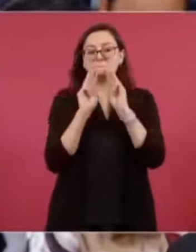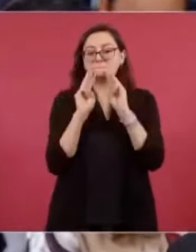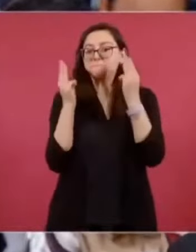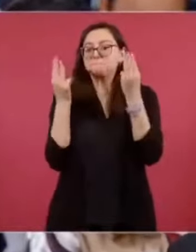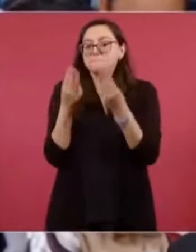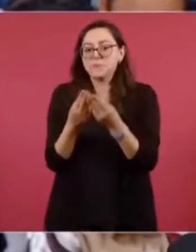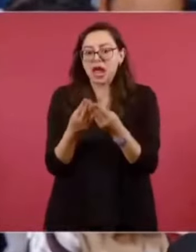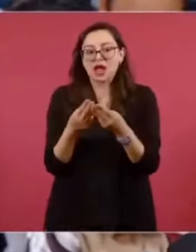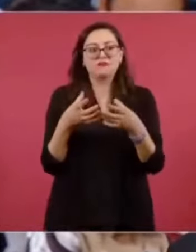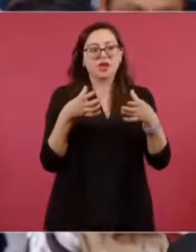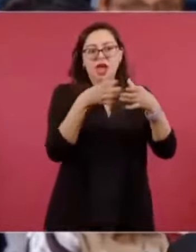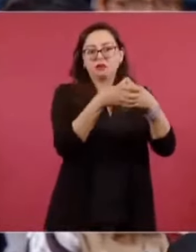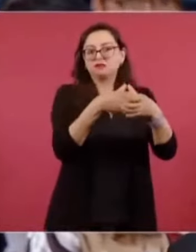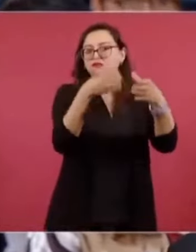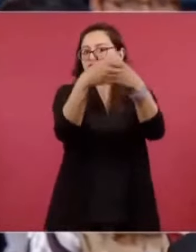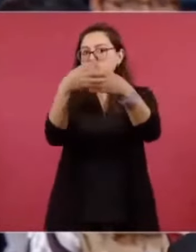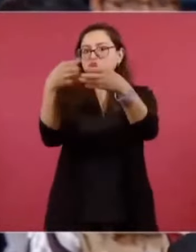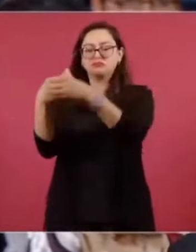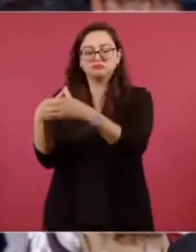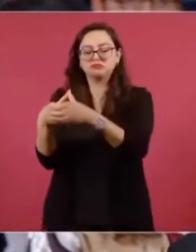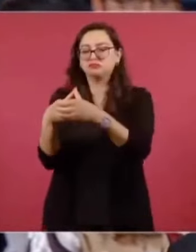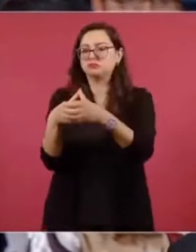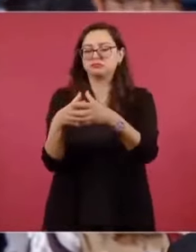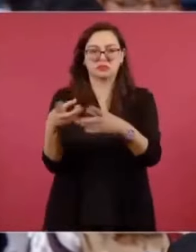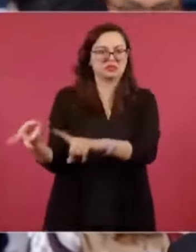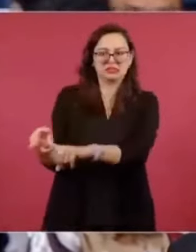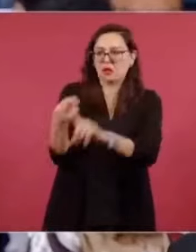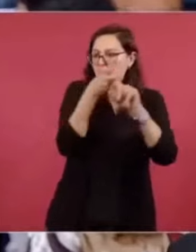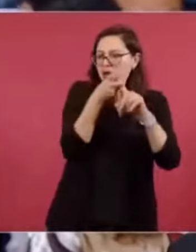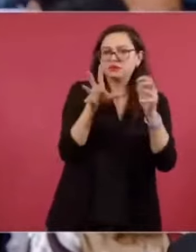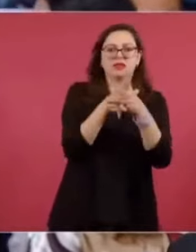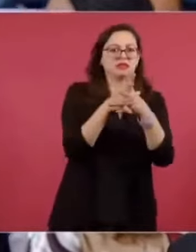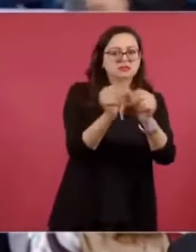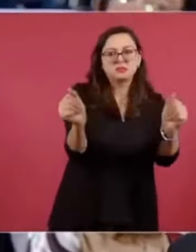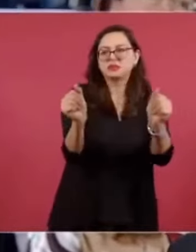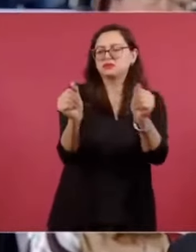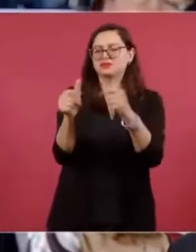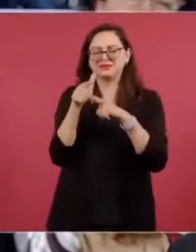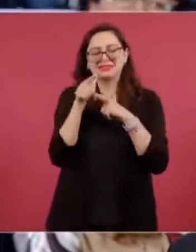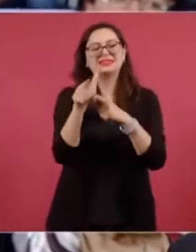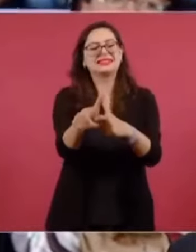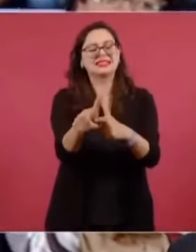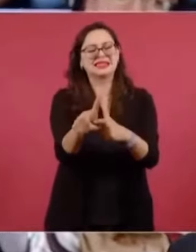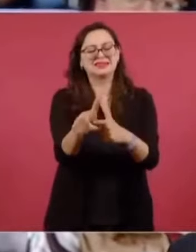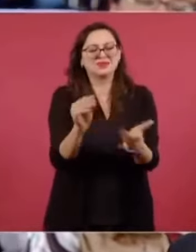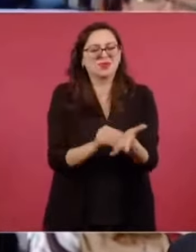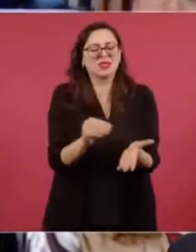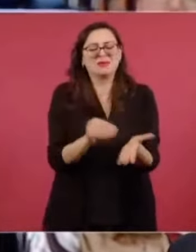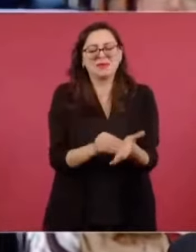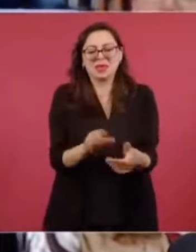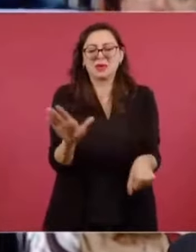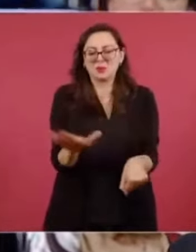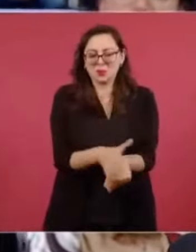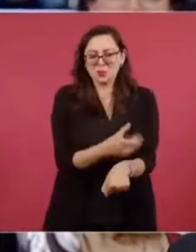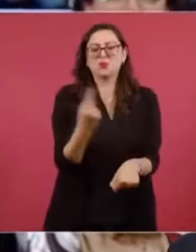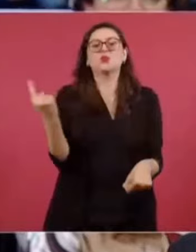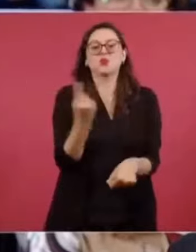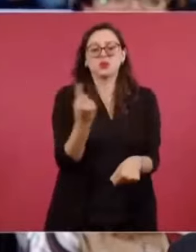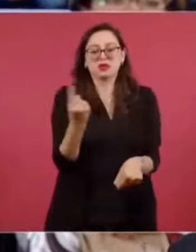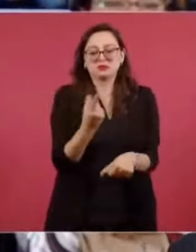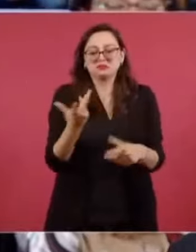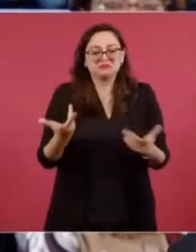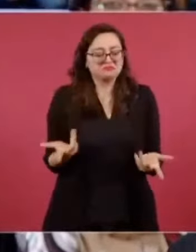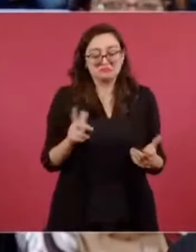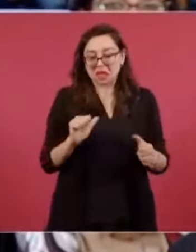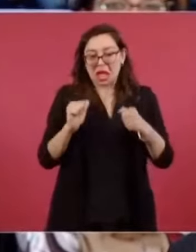en cuanto a esta onda de desaparición forzada de personas? ¿Se tiene algún registro, algún tipo de dato